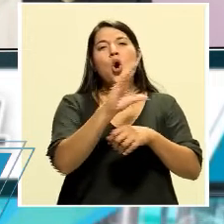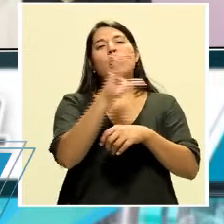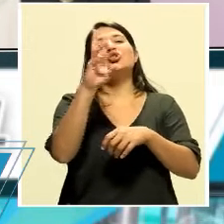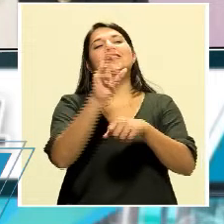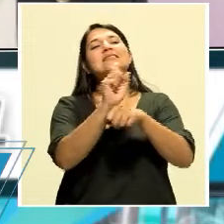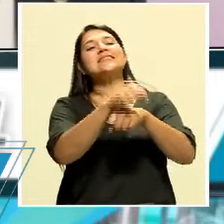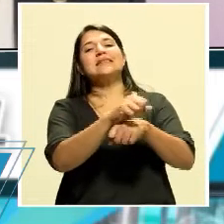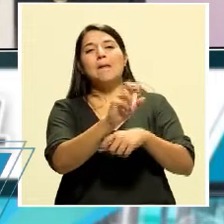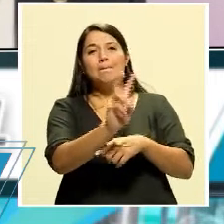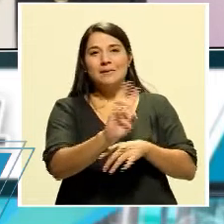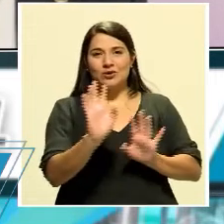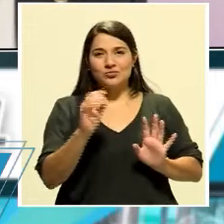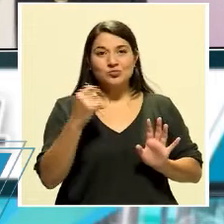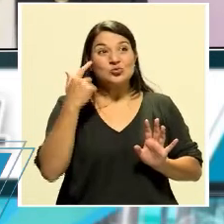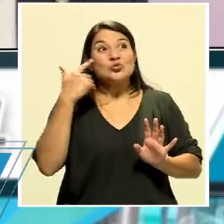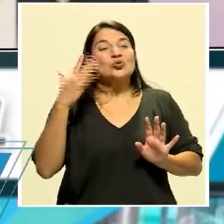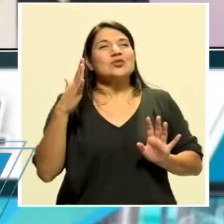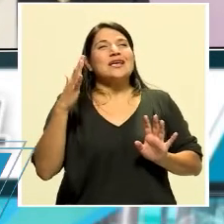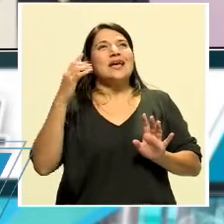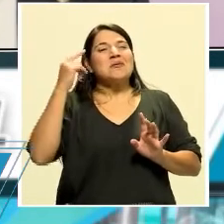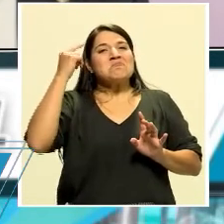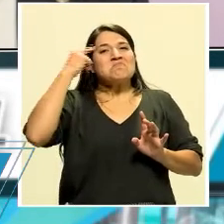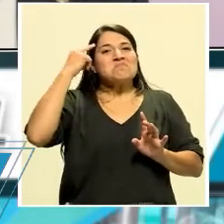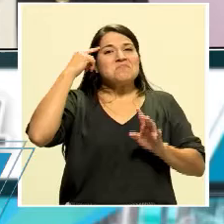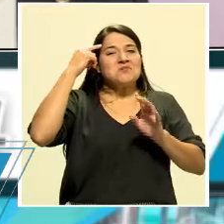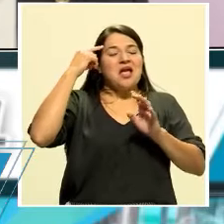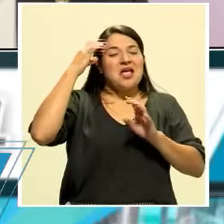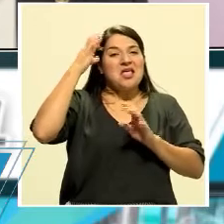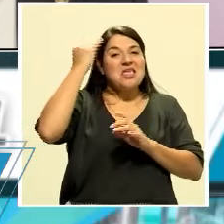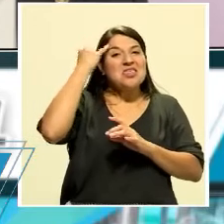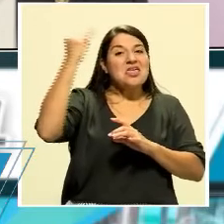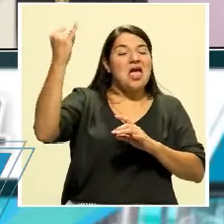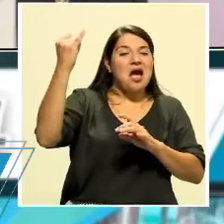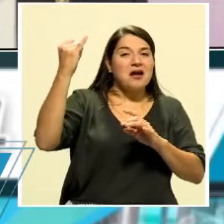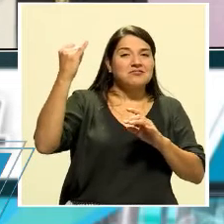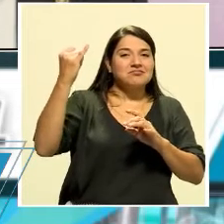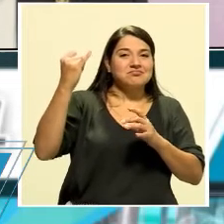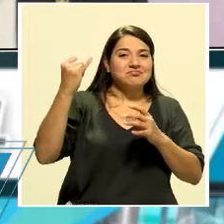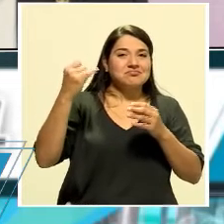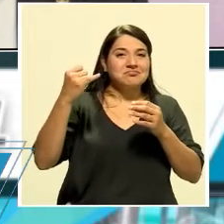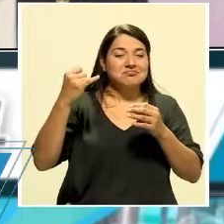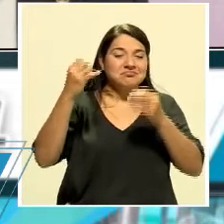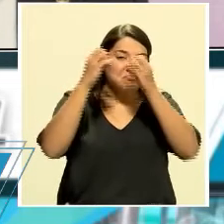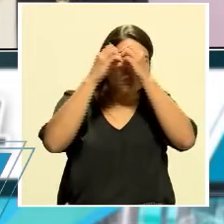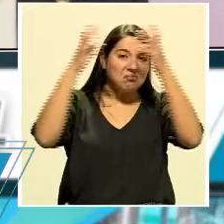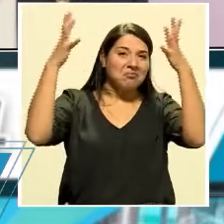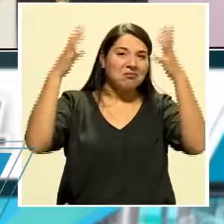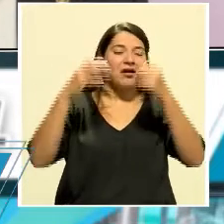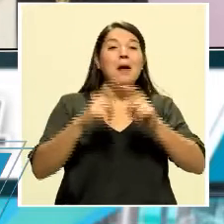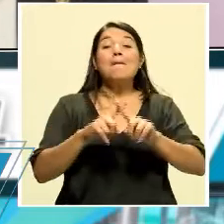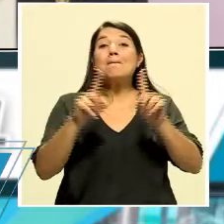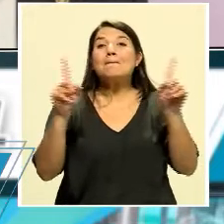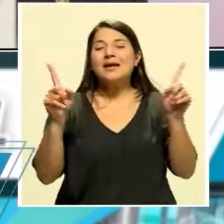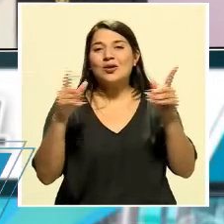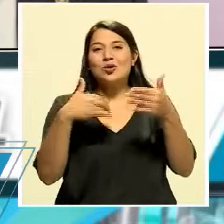mágico o de qué naturaleza, pero luego el fenómeno